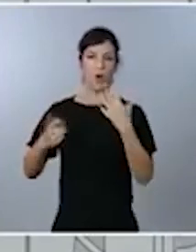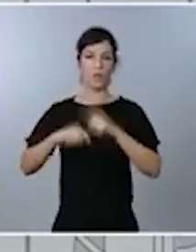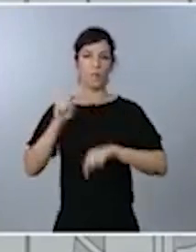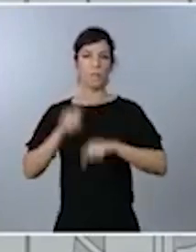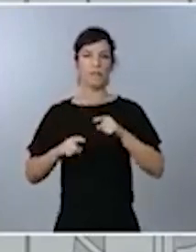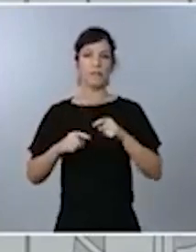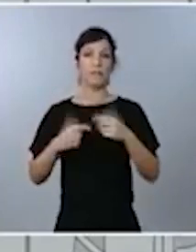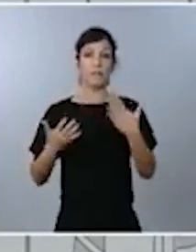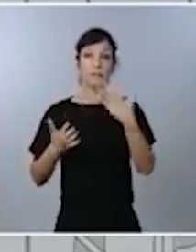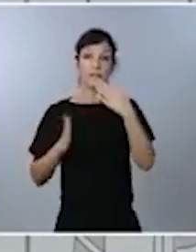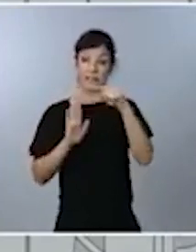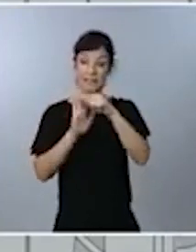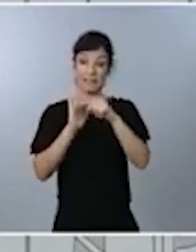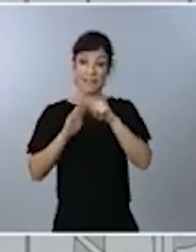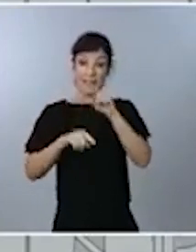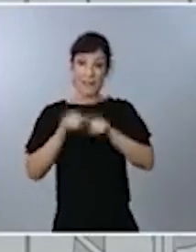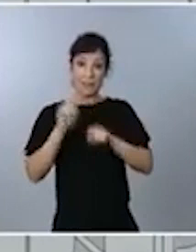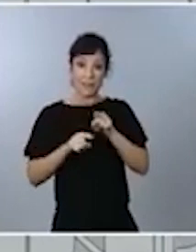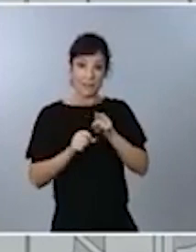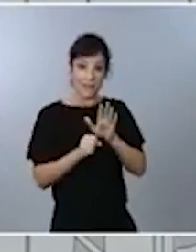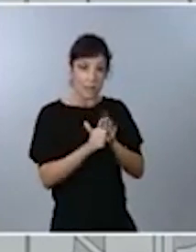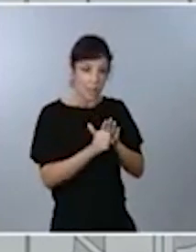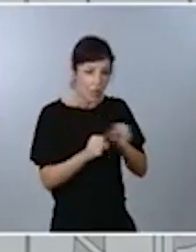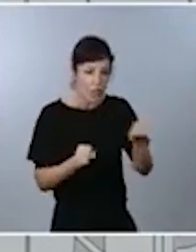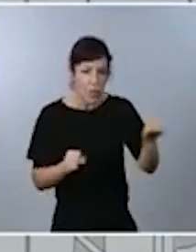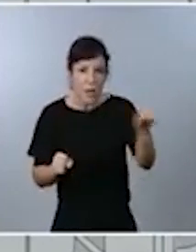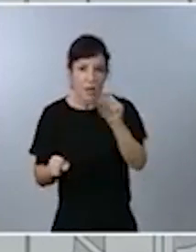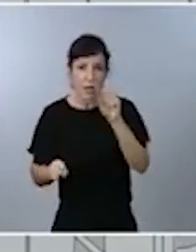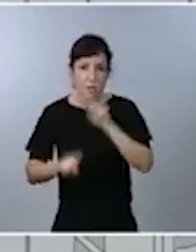en los lugares donde el problema es mayor.